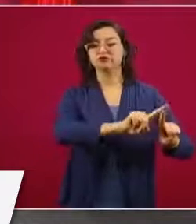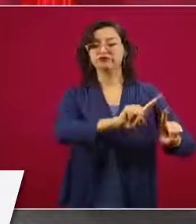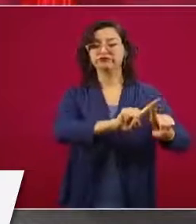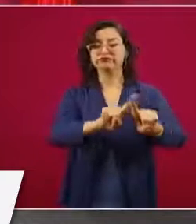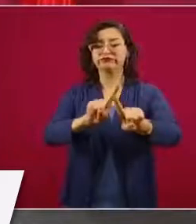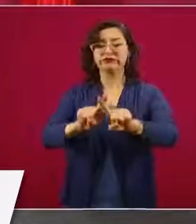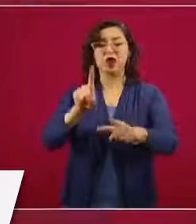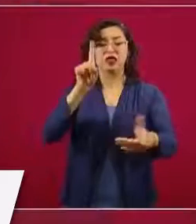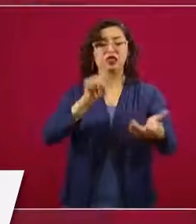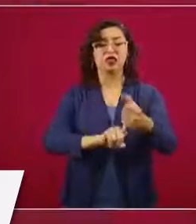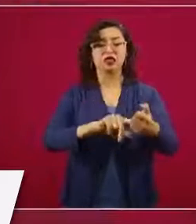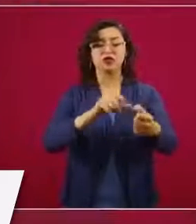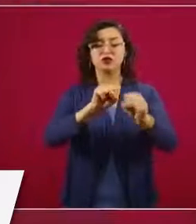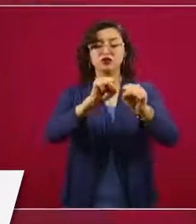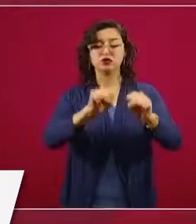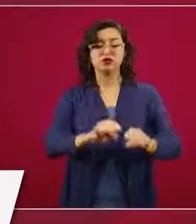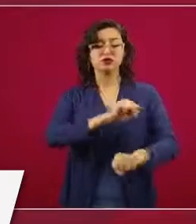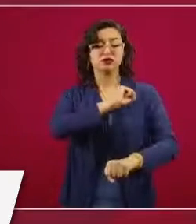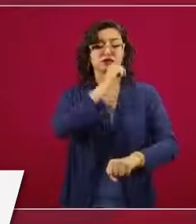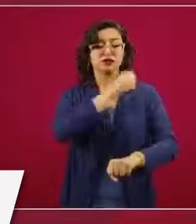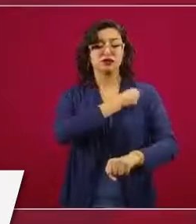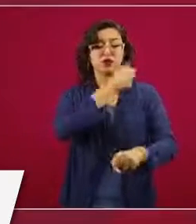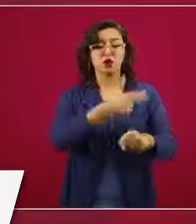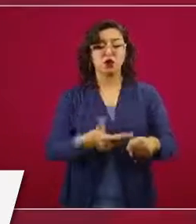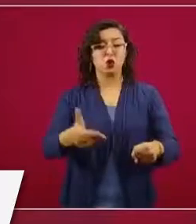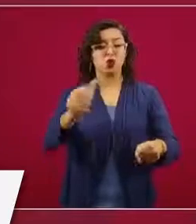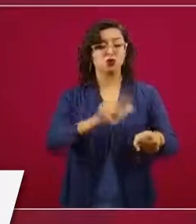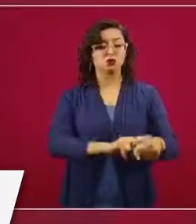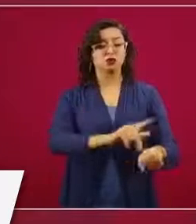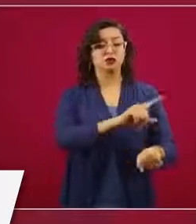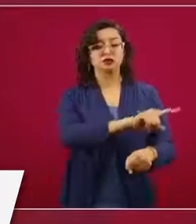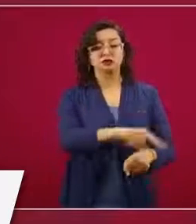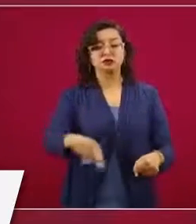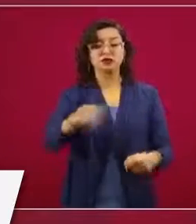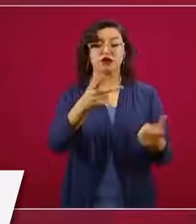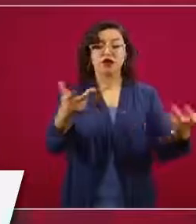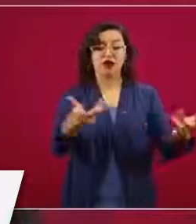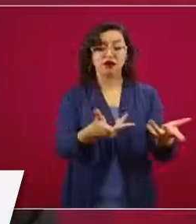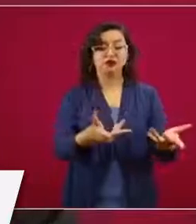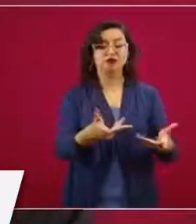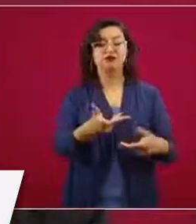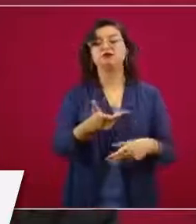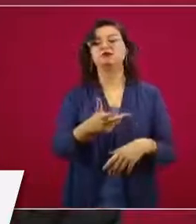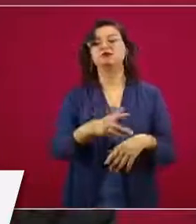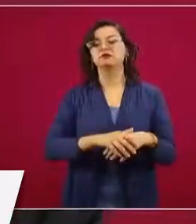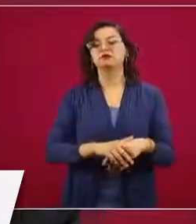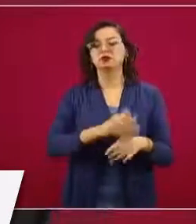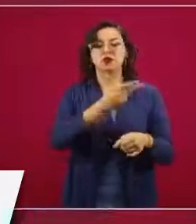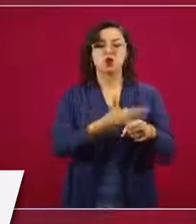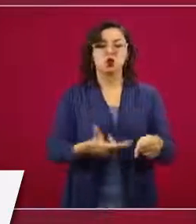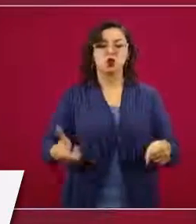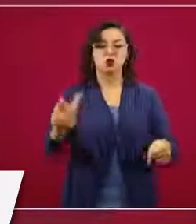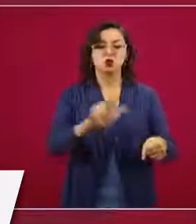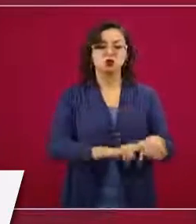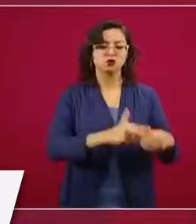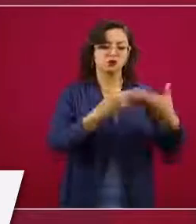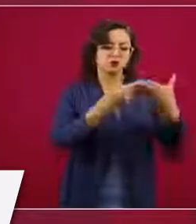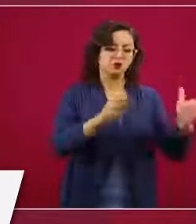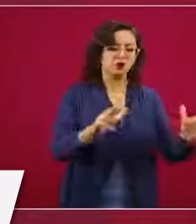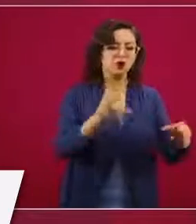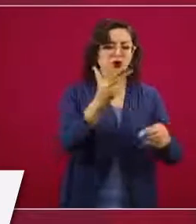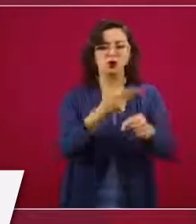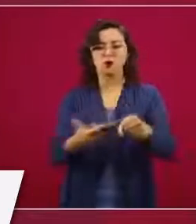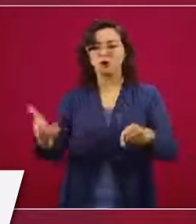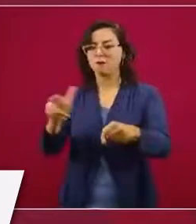trabajadores del sector salud, tanto de hospitales públicos